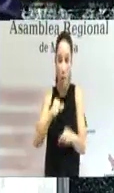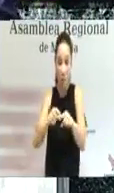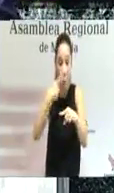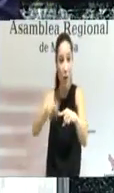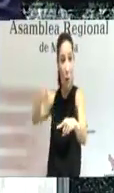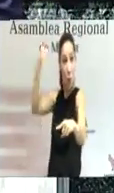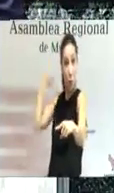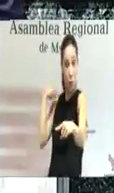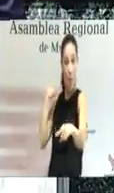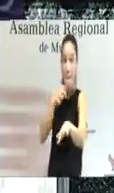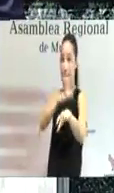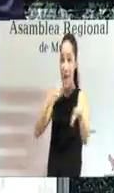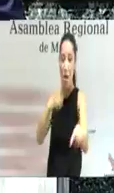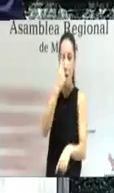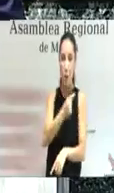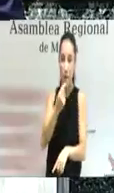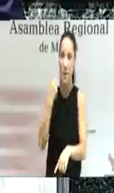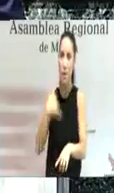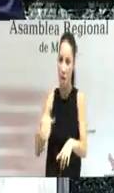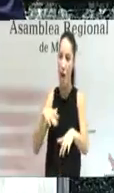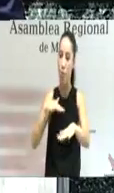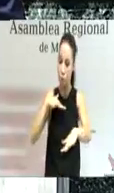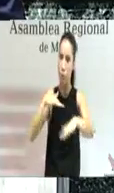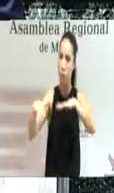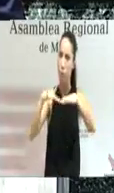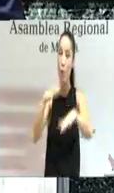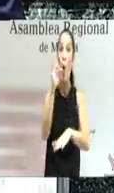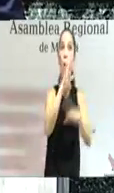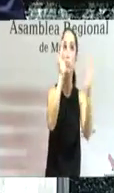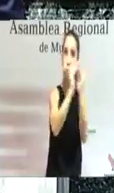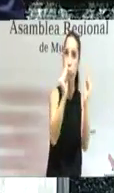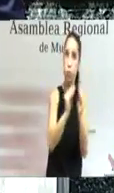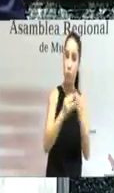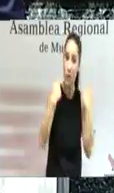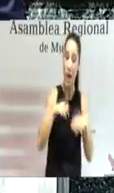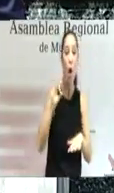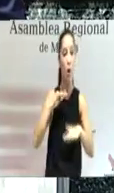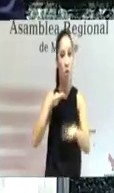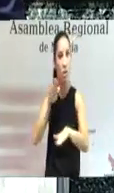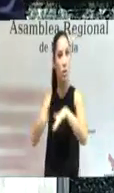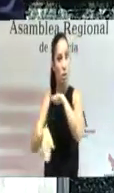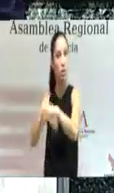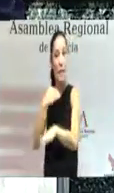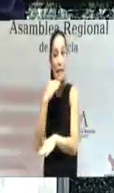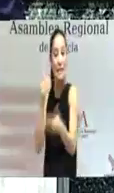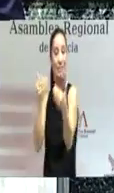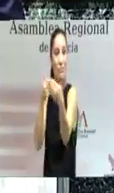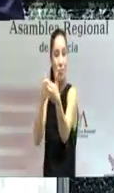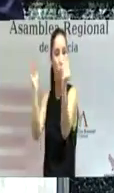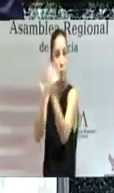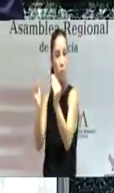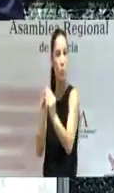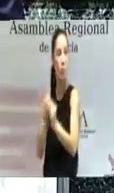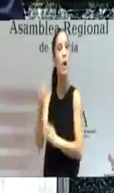programa están en marcha o se han cumplido. Están también los que se recogían en